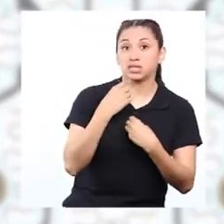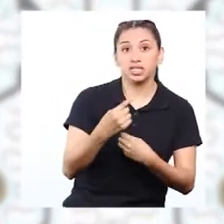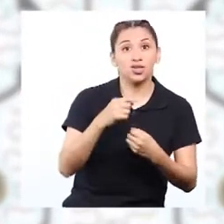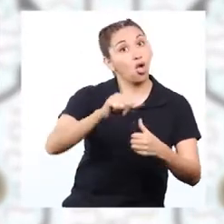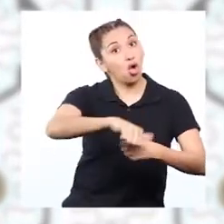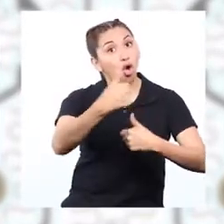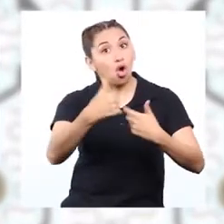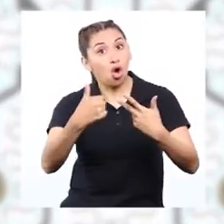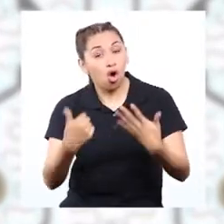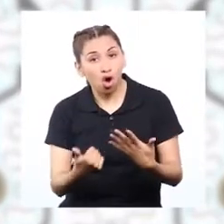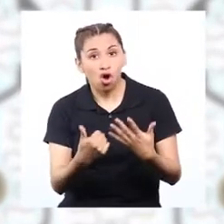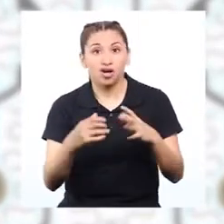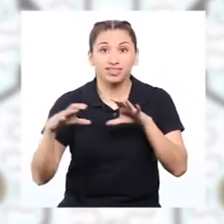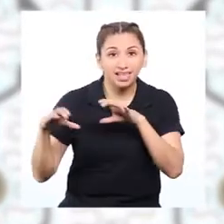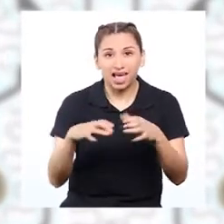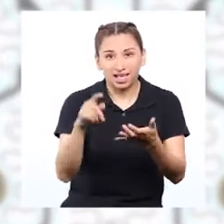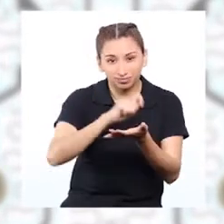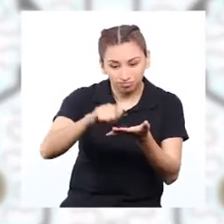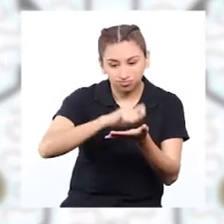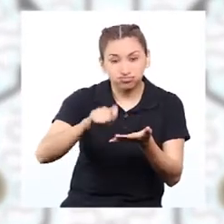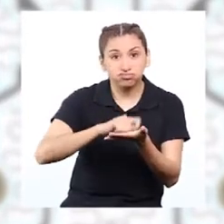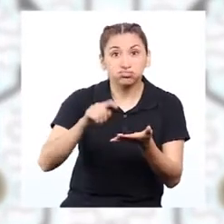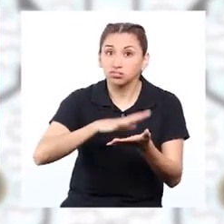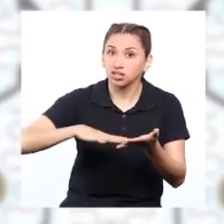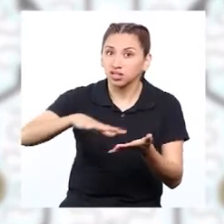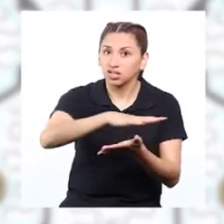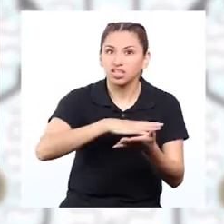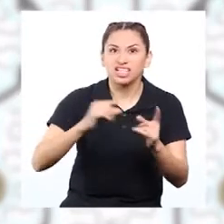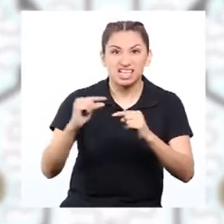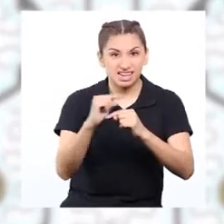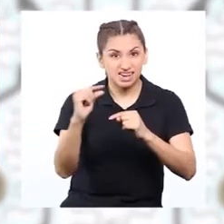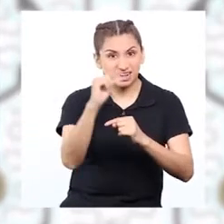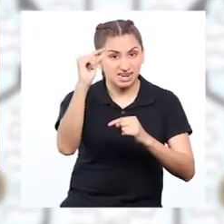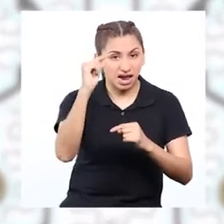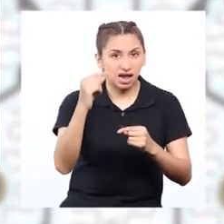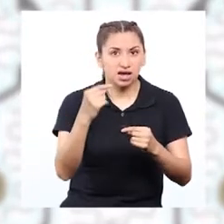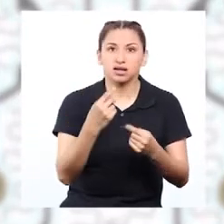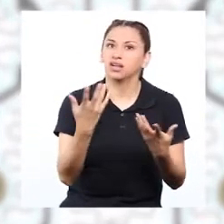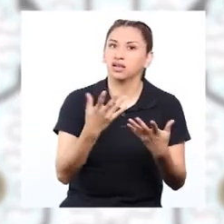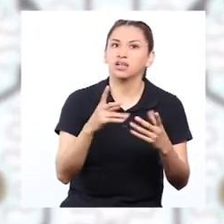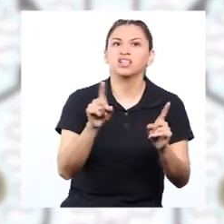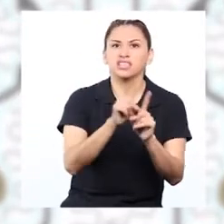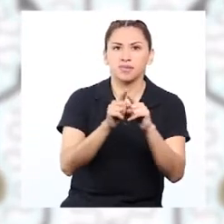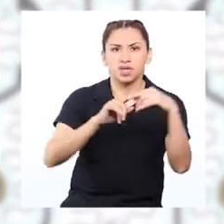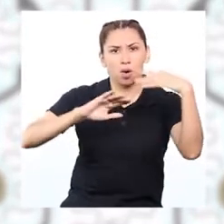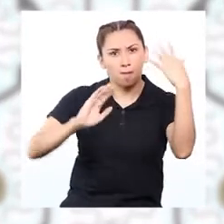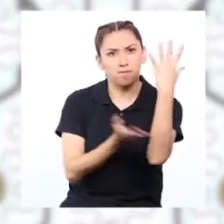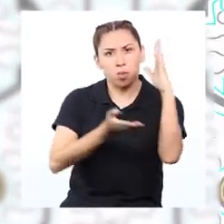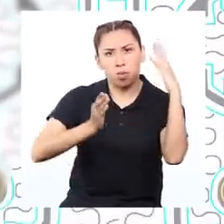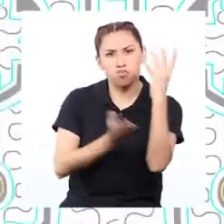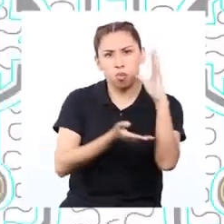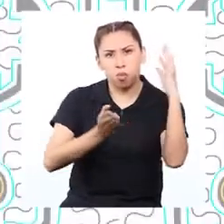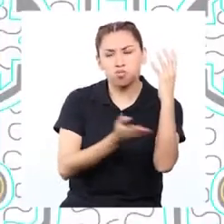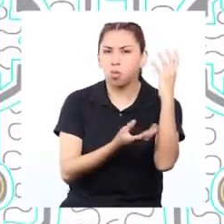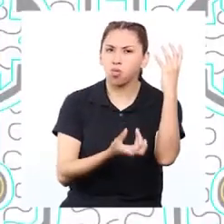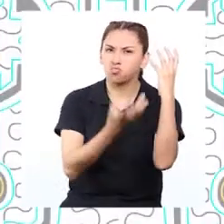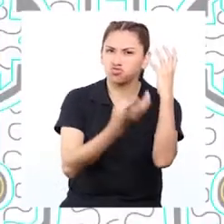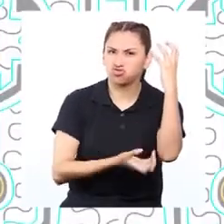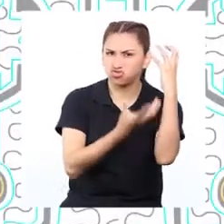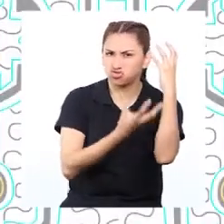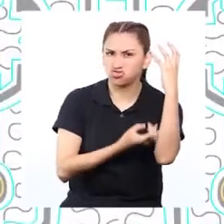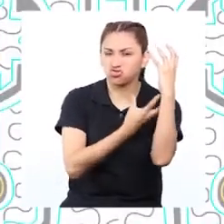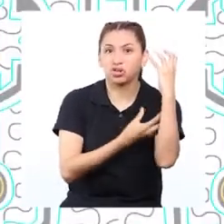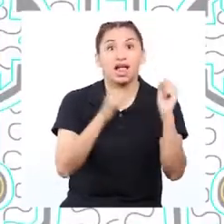que otras actividades que aumentan la emisión de gases de efecto invernadero en la deforestación. ¡Uy, sí, la